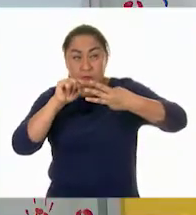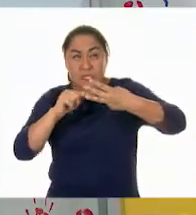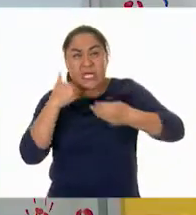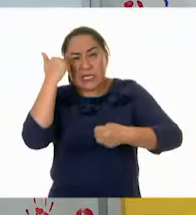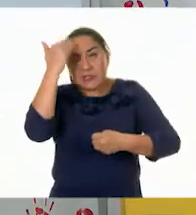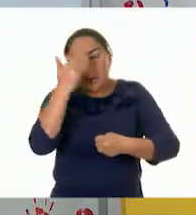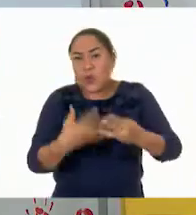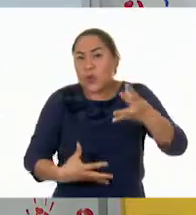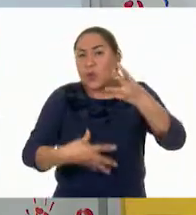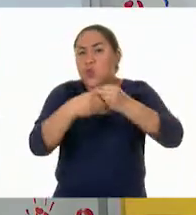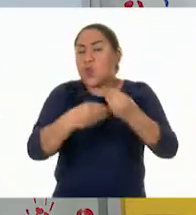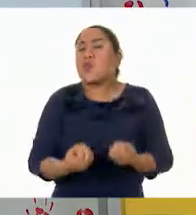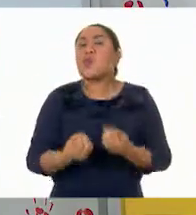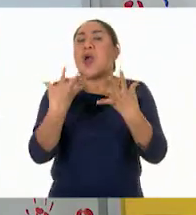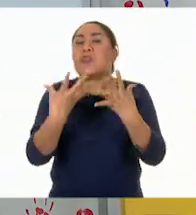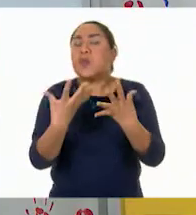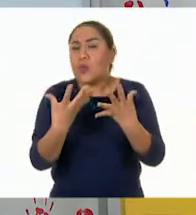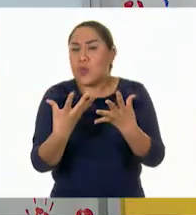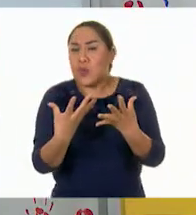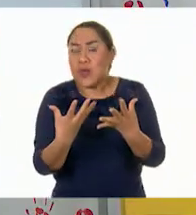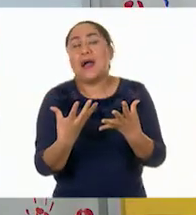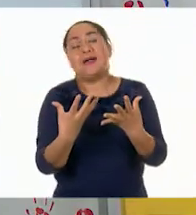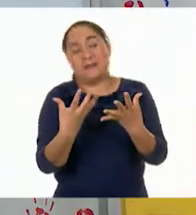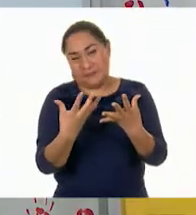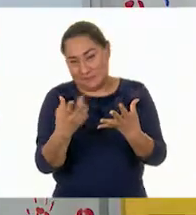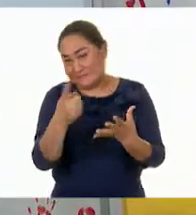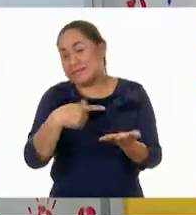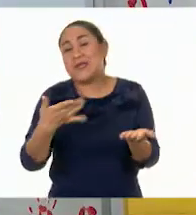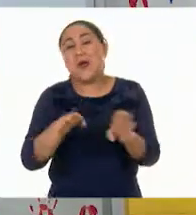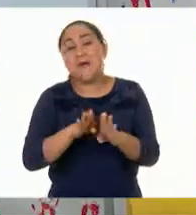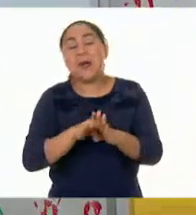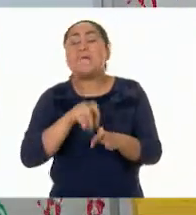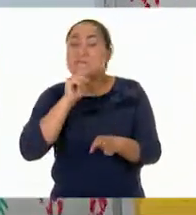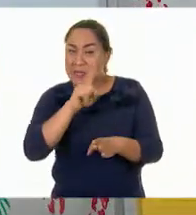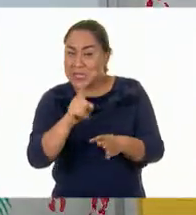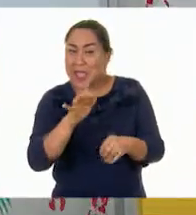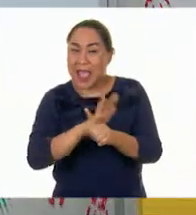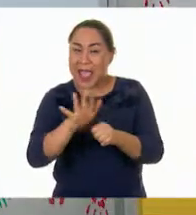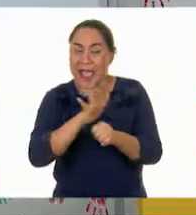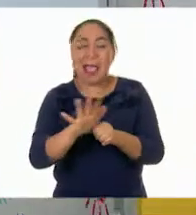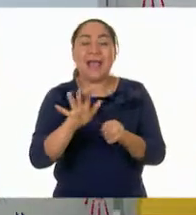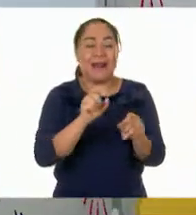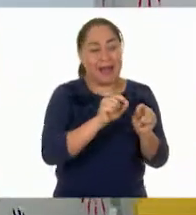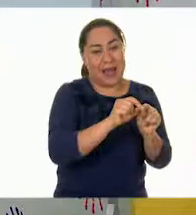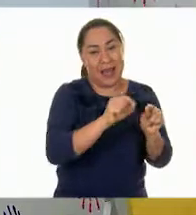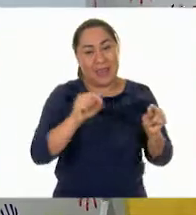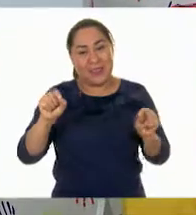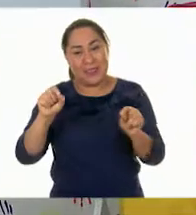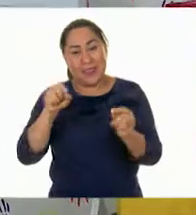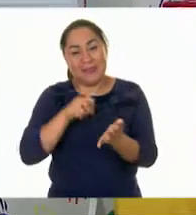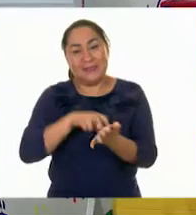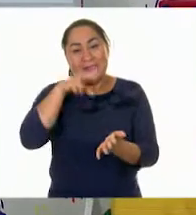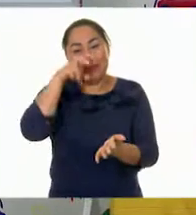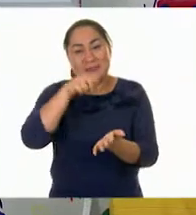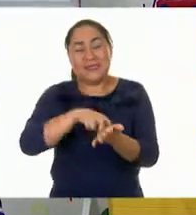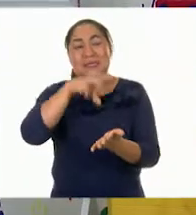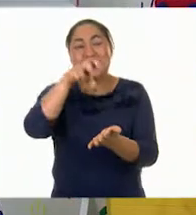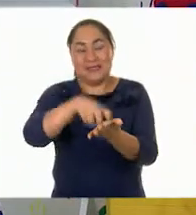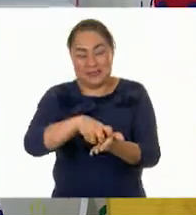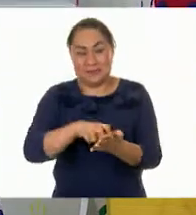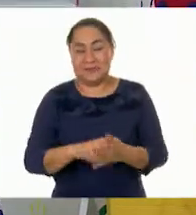bien. Entonces tenemos que seguir trabajando con el método de la rana Lucía para estos tres casos.